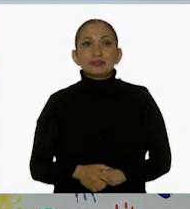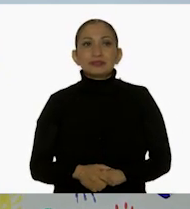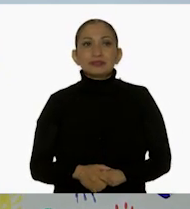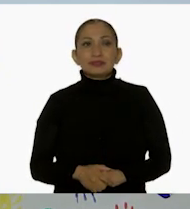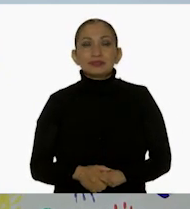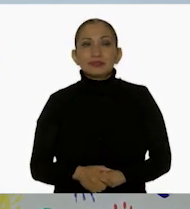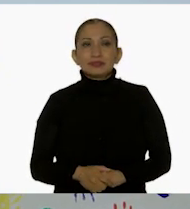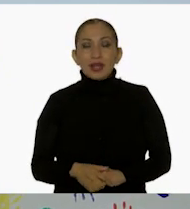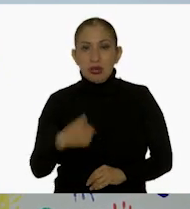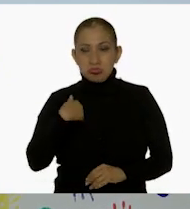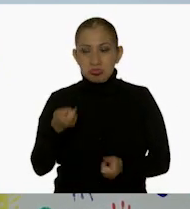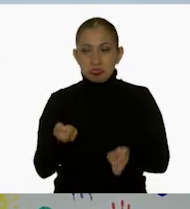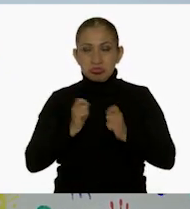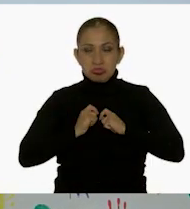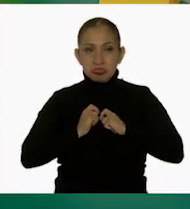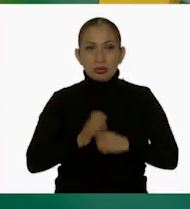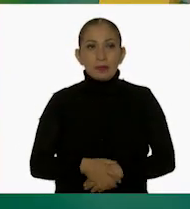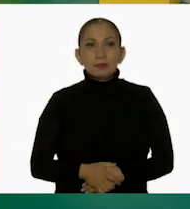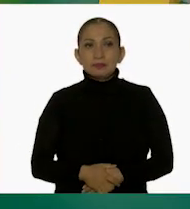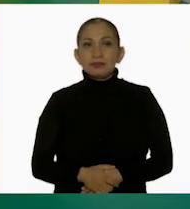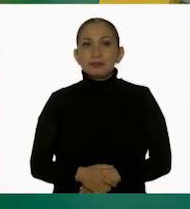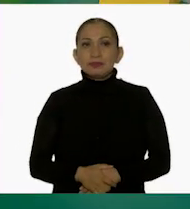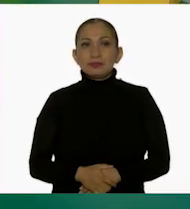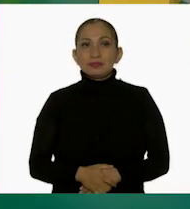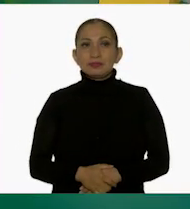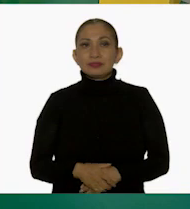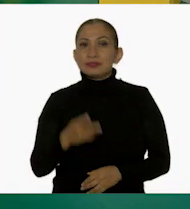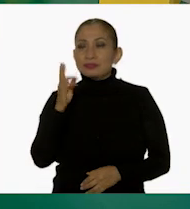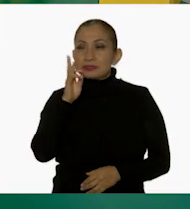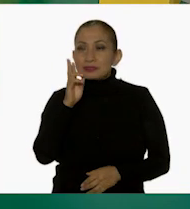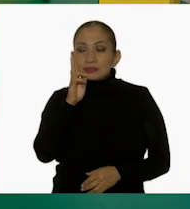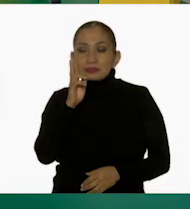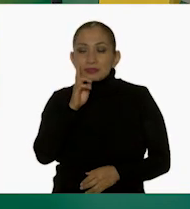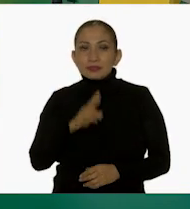Y me toca. Vamos a ver.